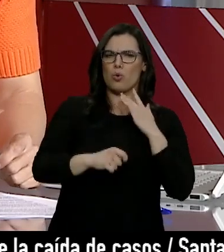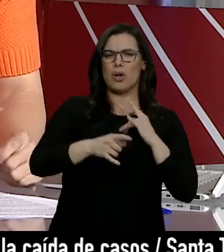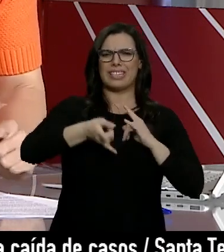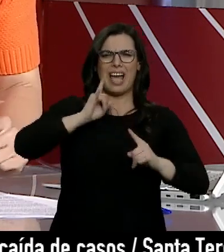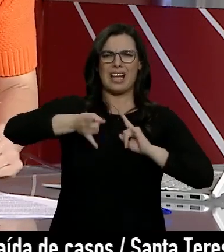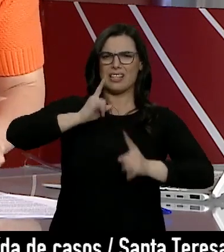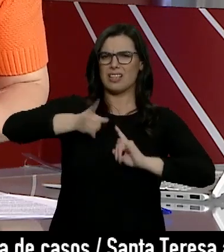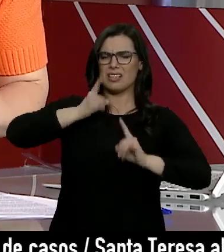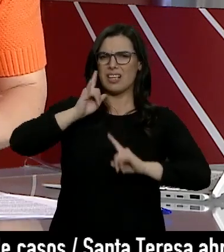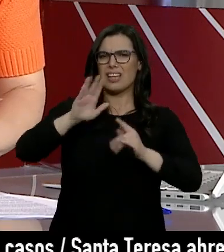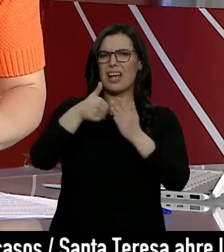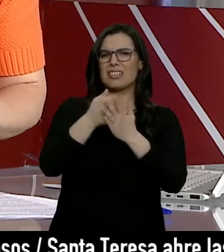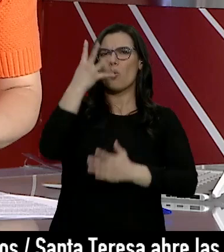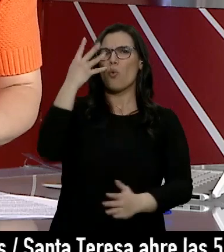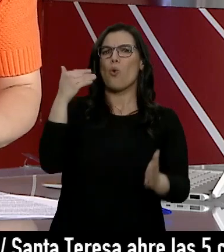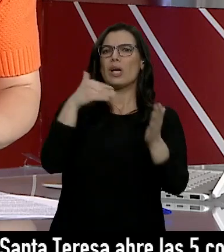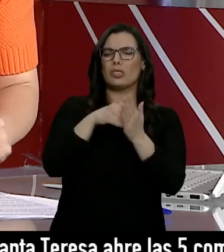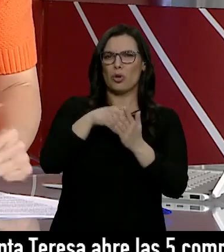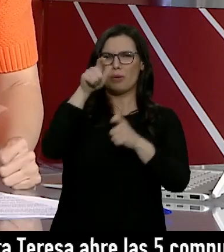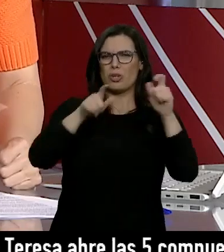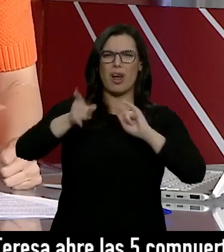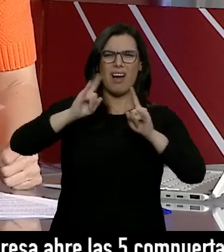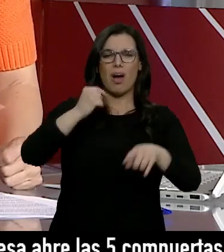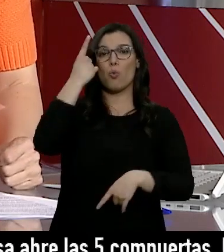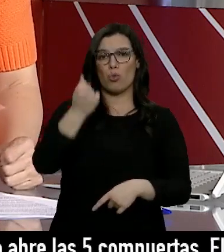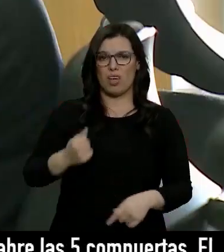constantes de hasta 4.000 en un solo día.